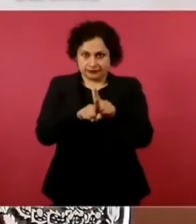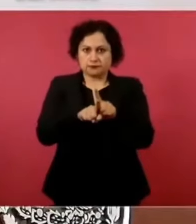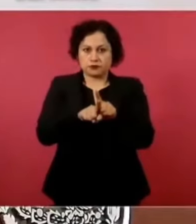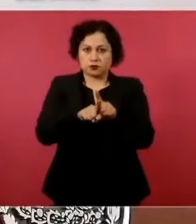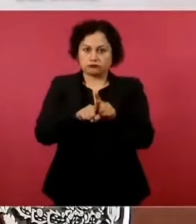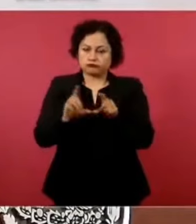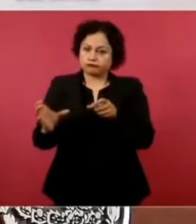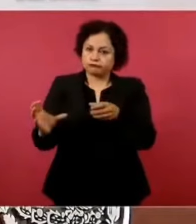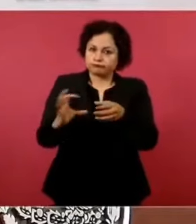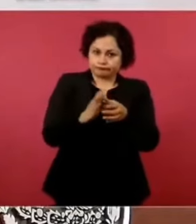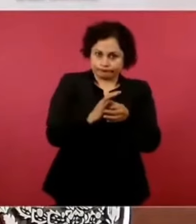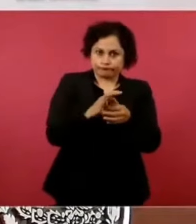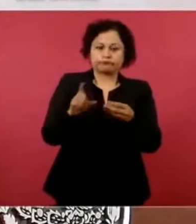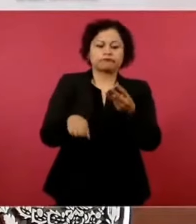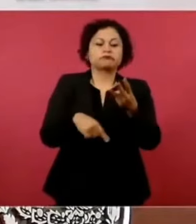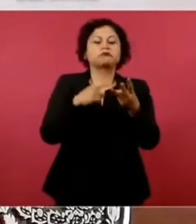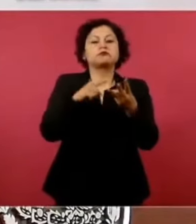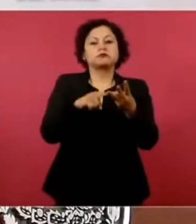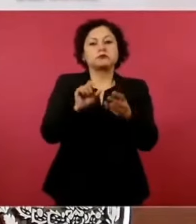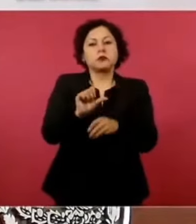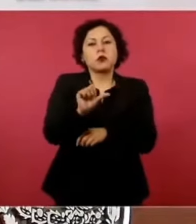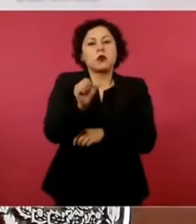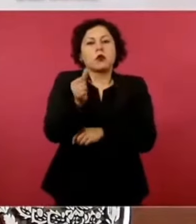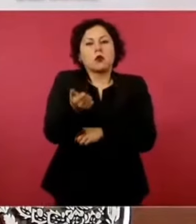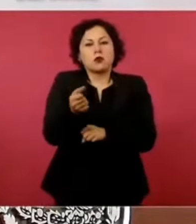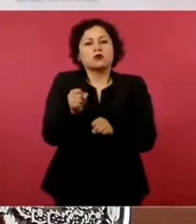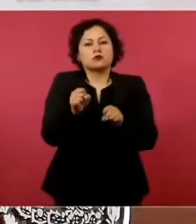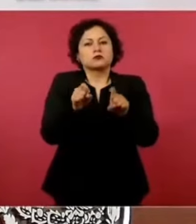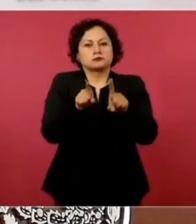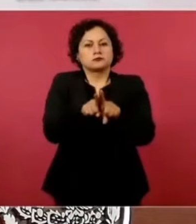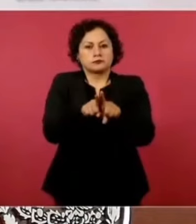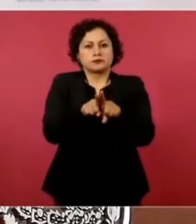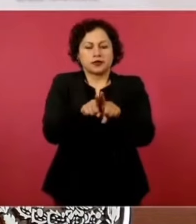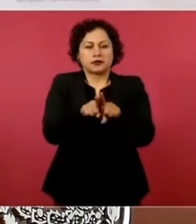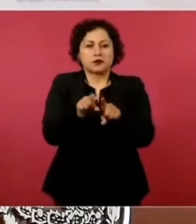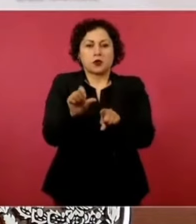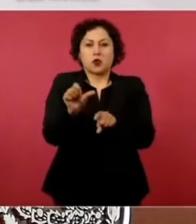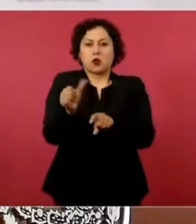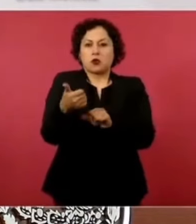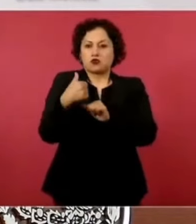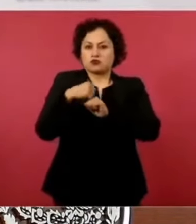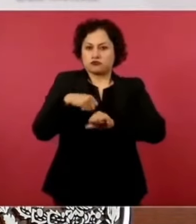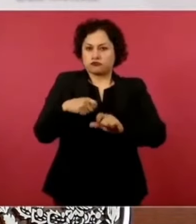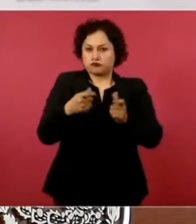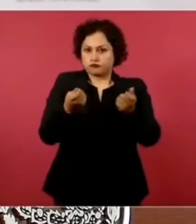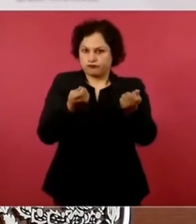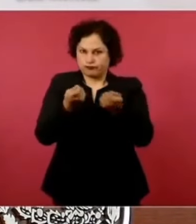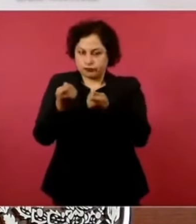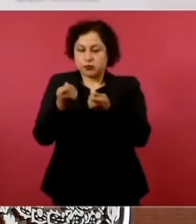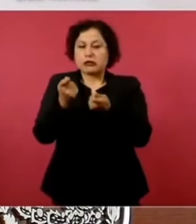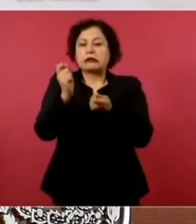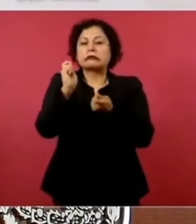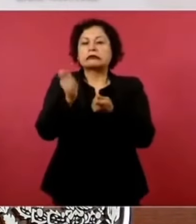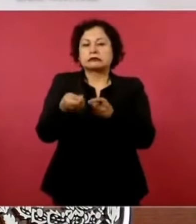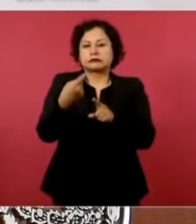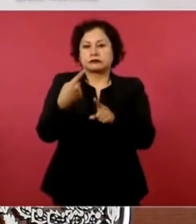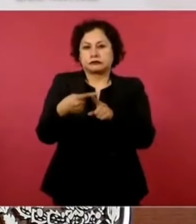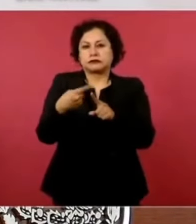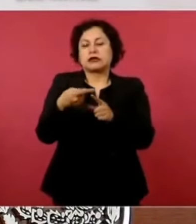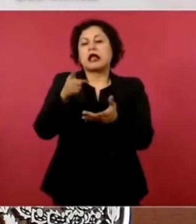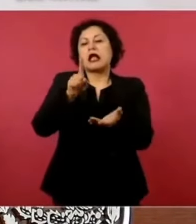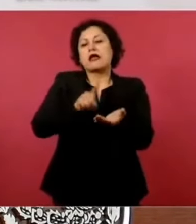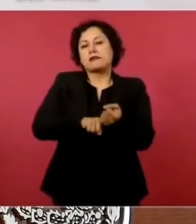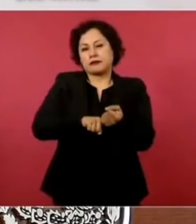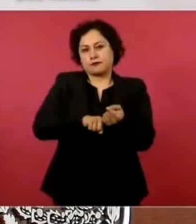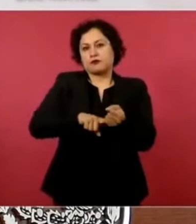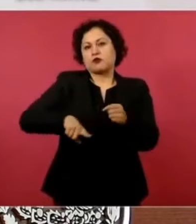medios también de control que ejercen los gobiernos de los